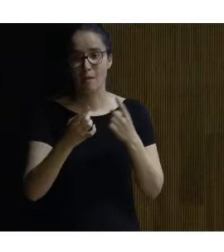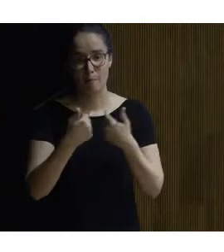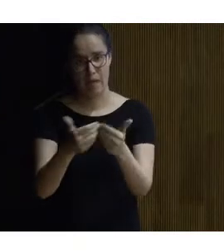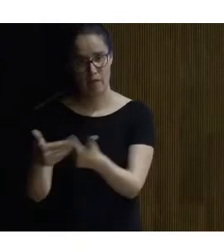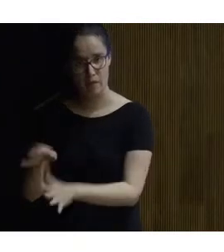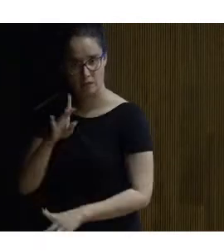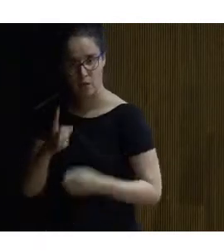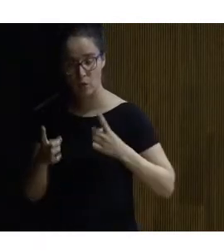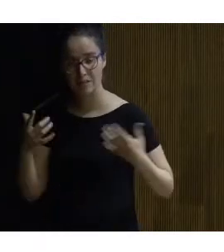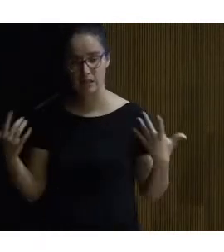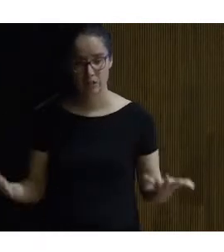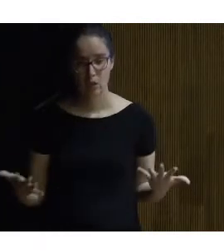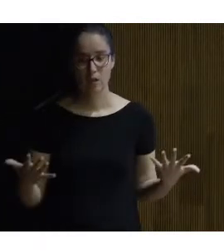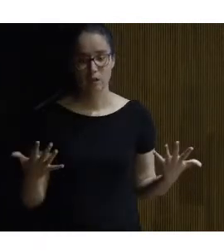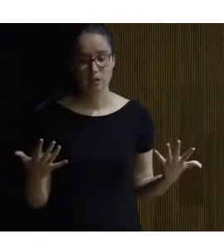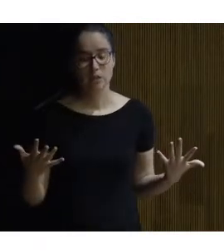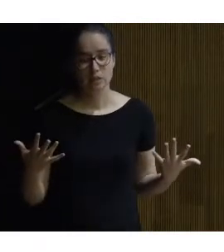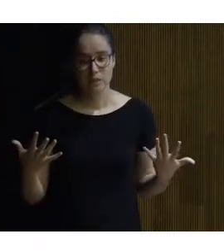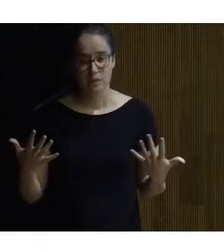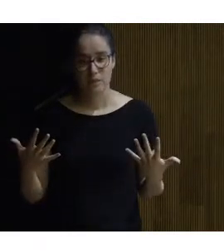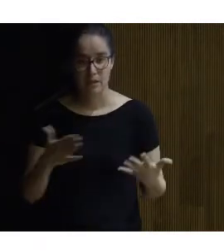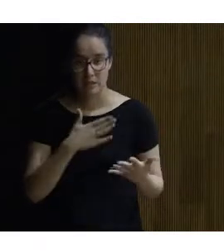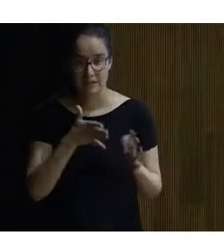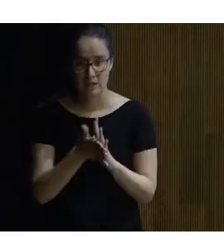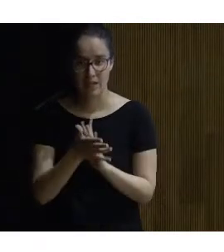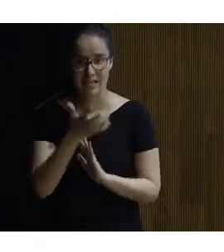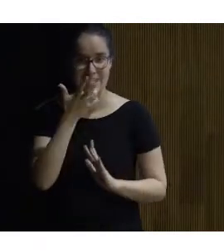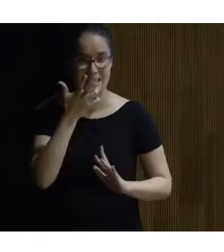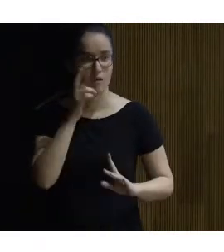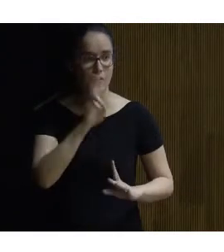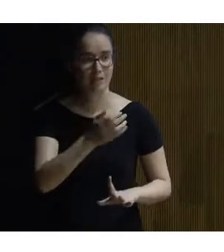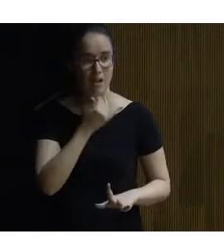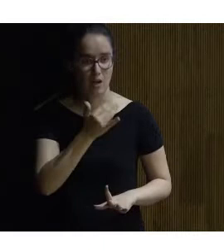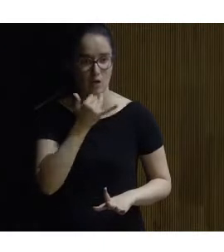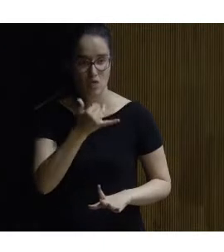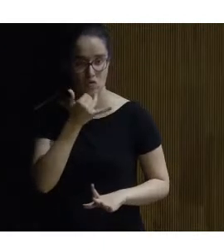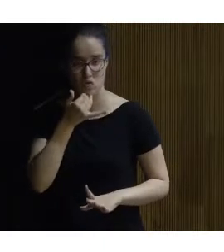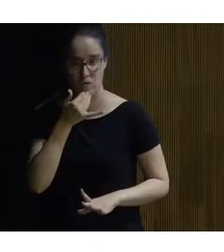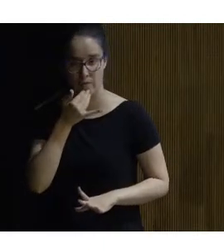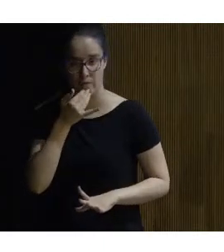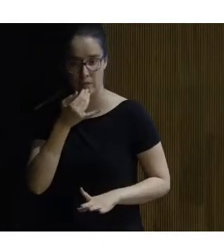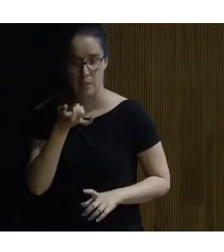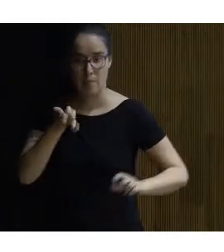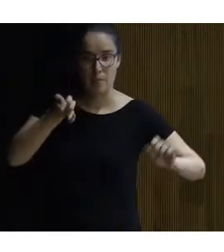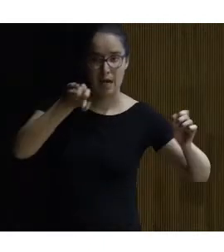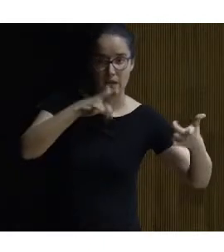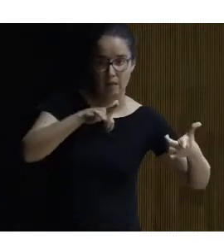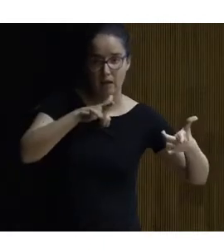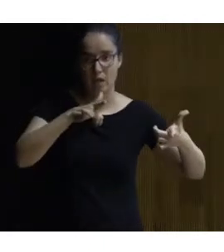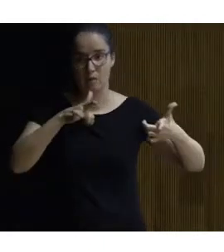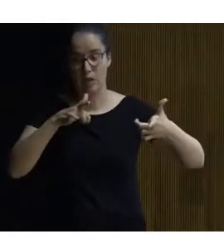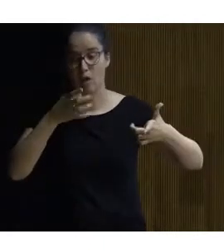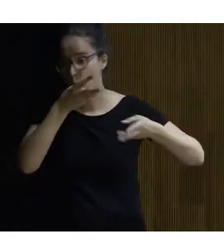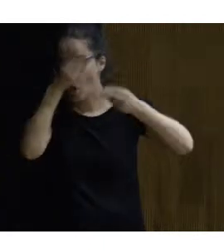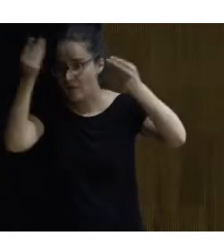pérdidas entonces ha habido varias pérdidas quiero decir si veis algo que parezca que no que se ha